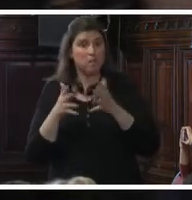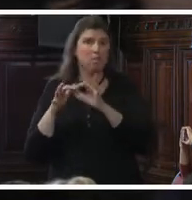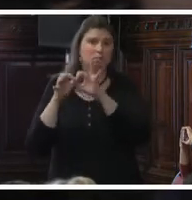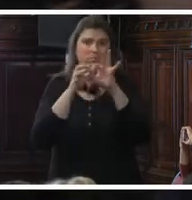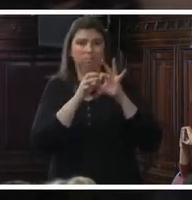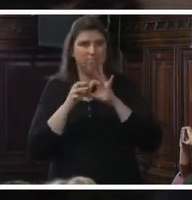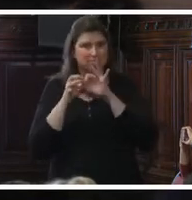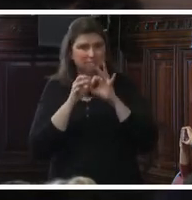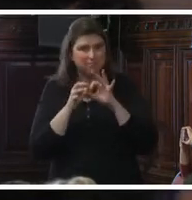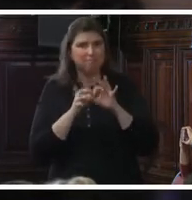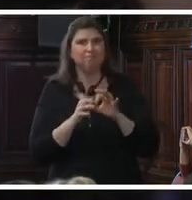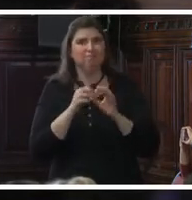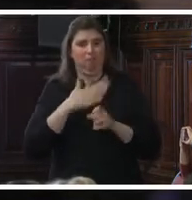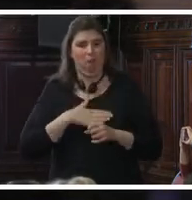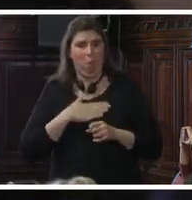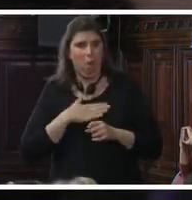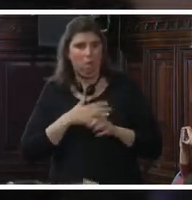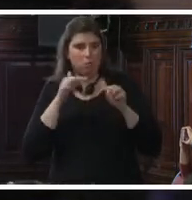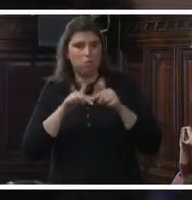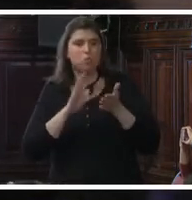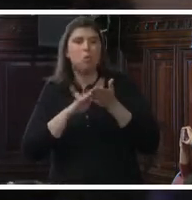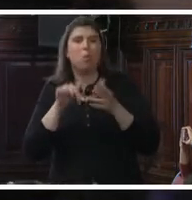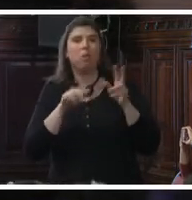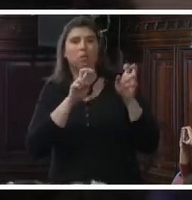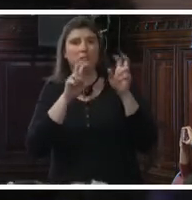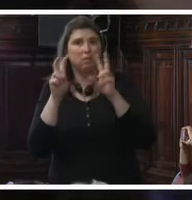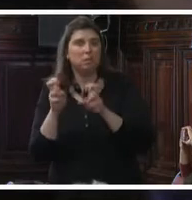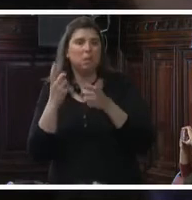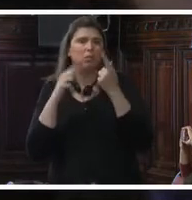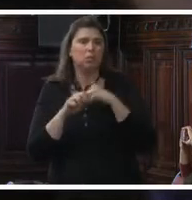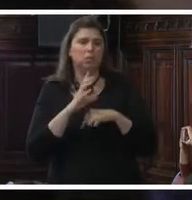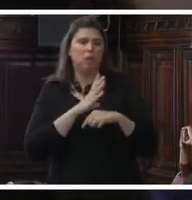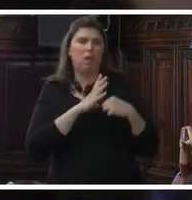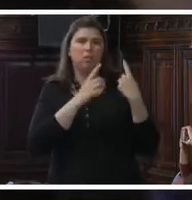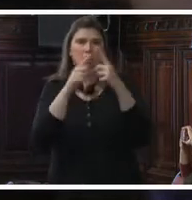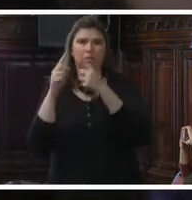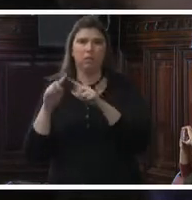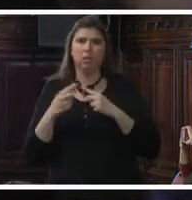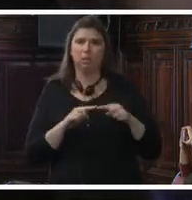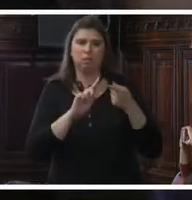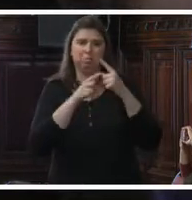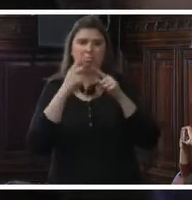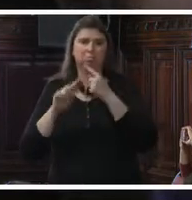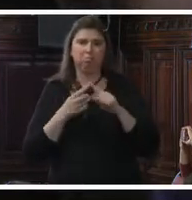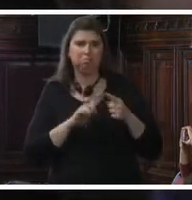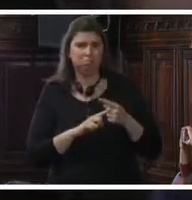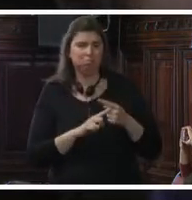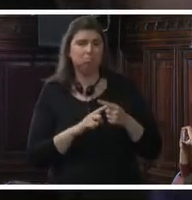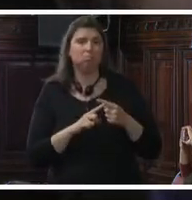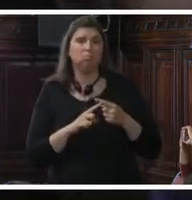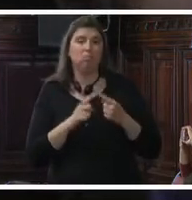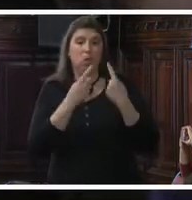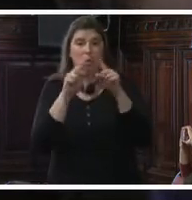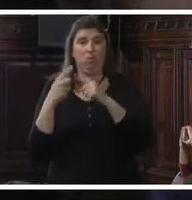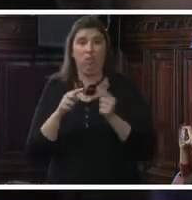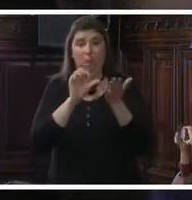criterios sobre la materia ha generado agendas paralelas en la implementación de tratados que deberían ser complementarios. Para proteger